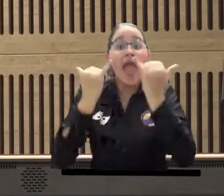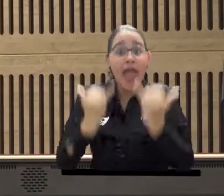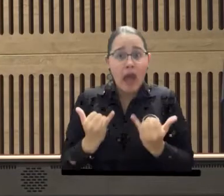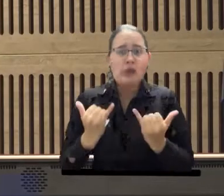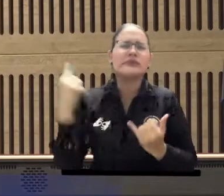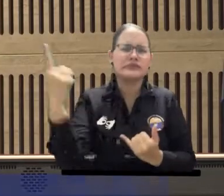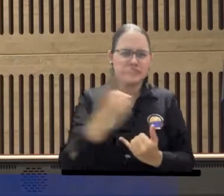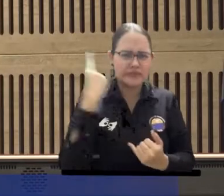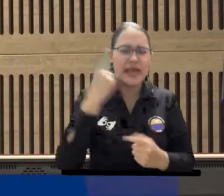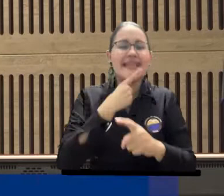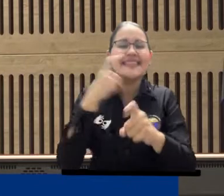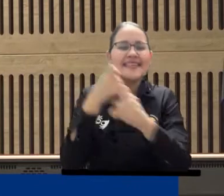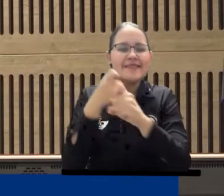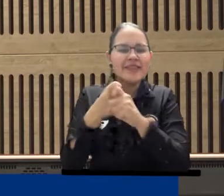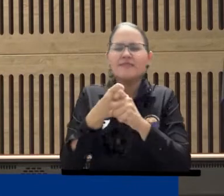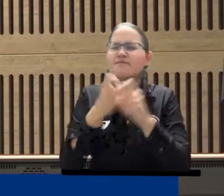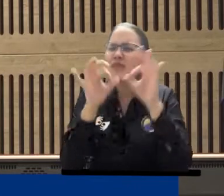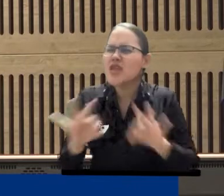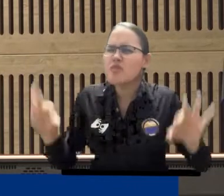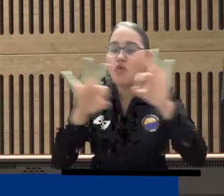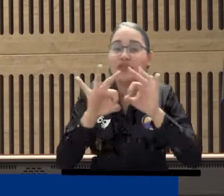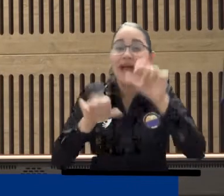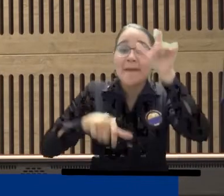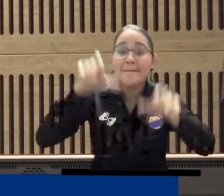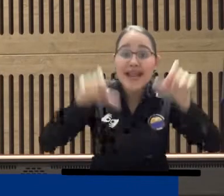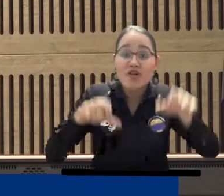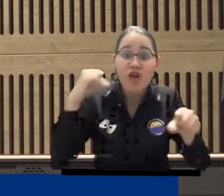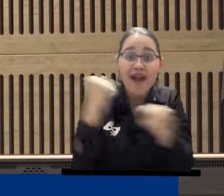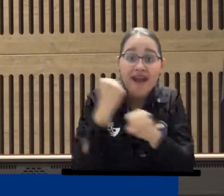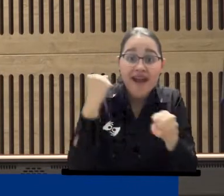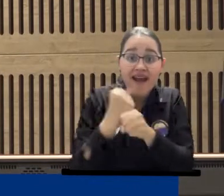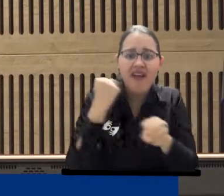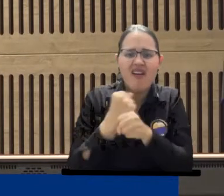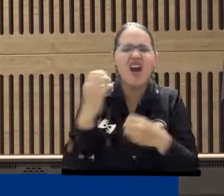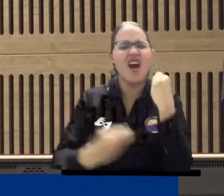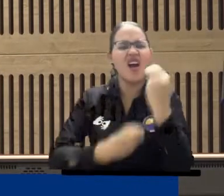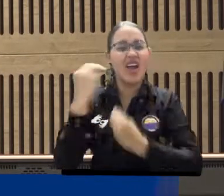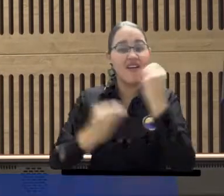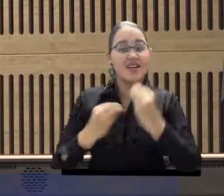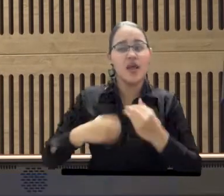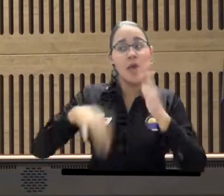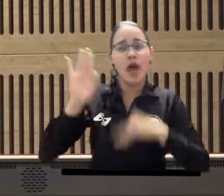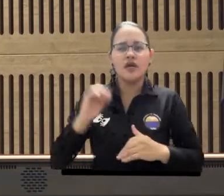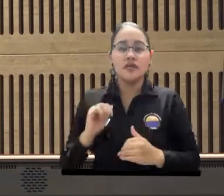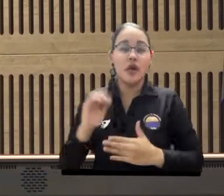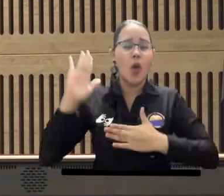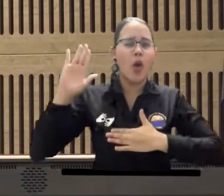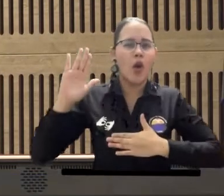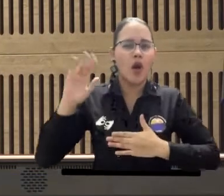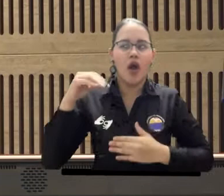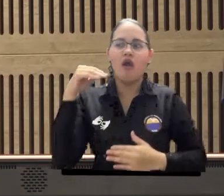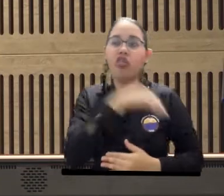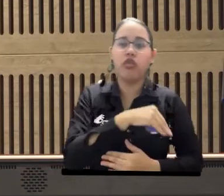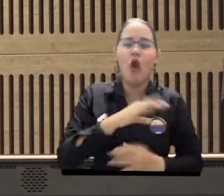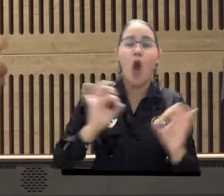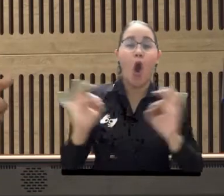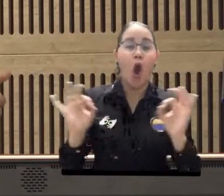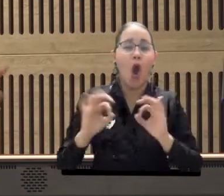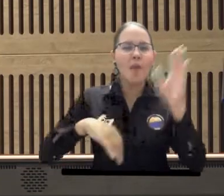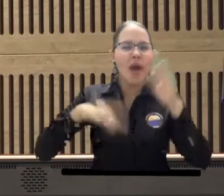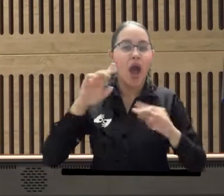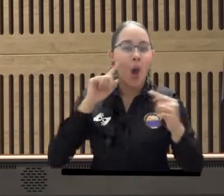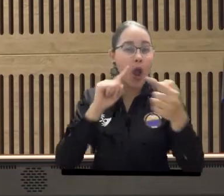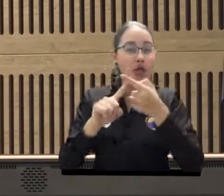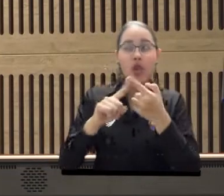tiempos de crisis los funcionarios públicos tenemos que generar resultados, concretar realidades, no generar falsas expectativas, no